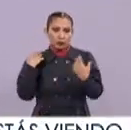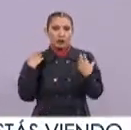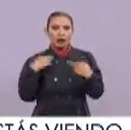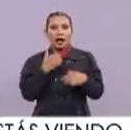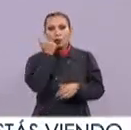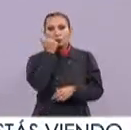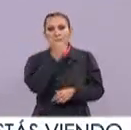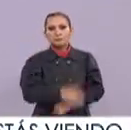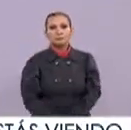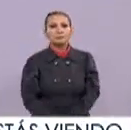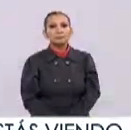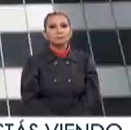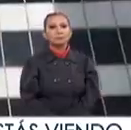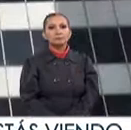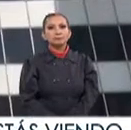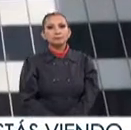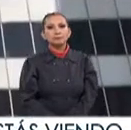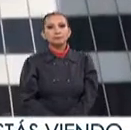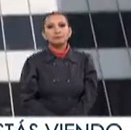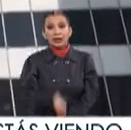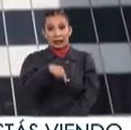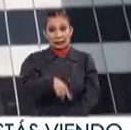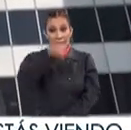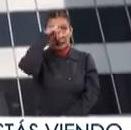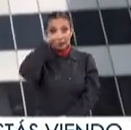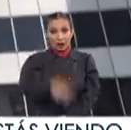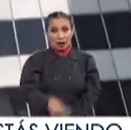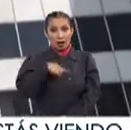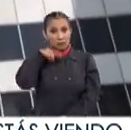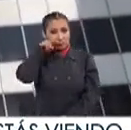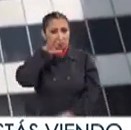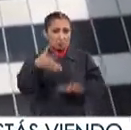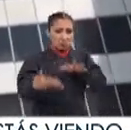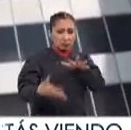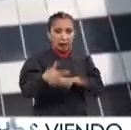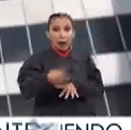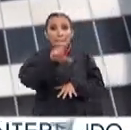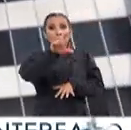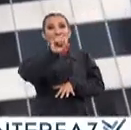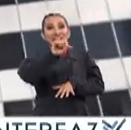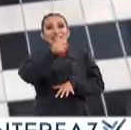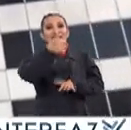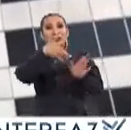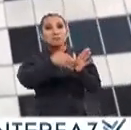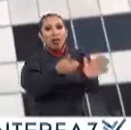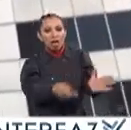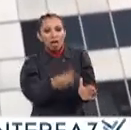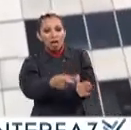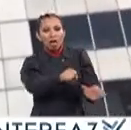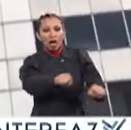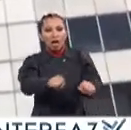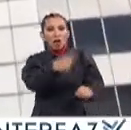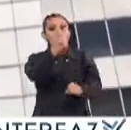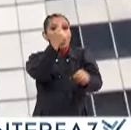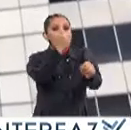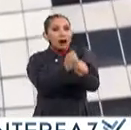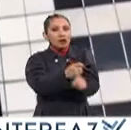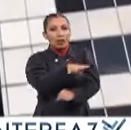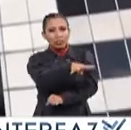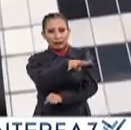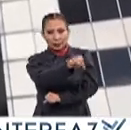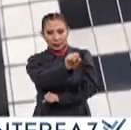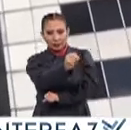egresados En México se registran alrededor de 26 mil sismos al año El